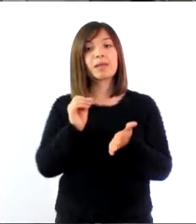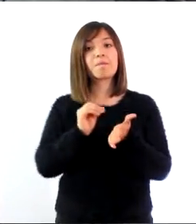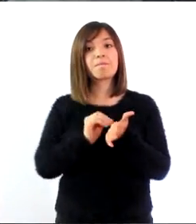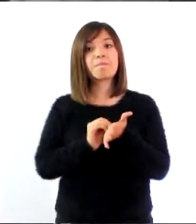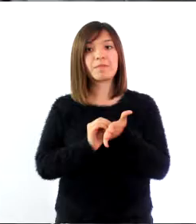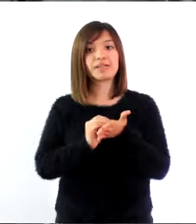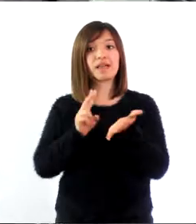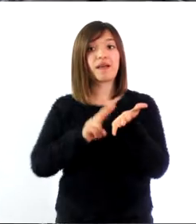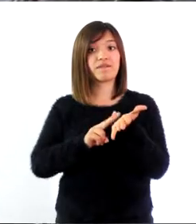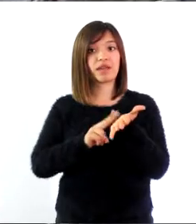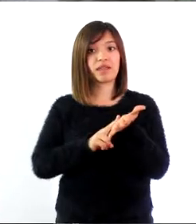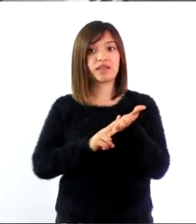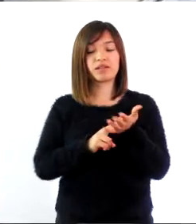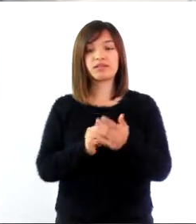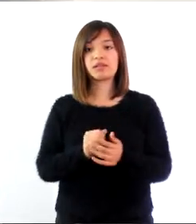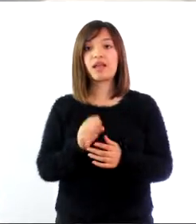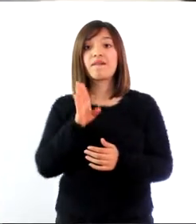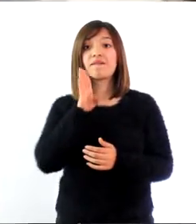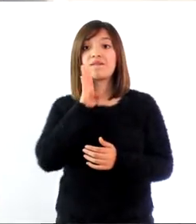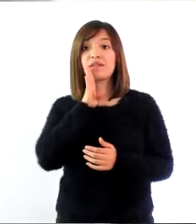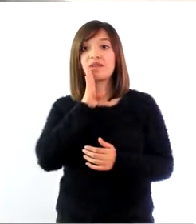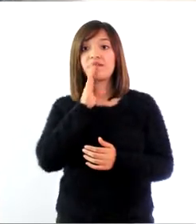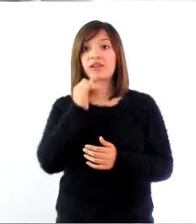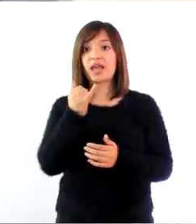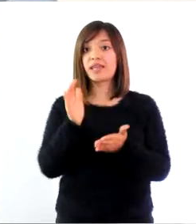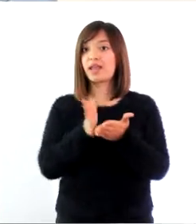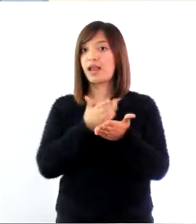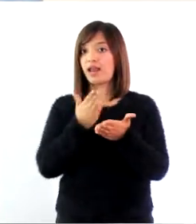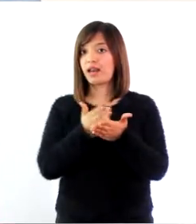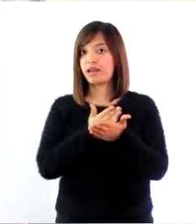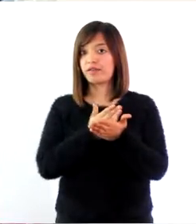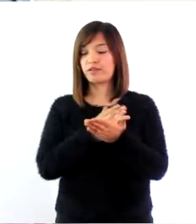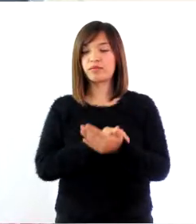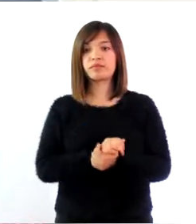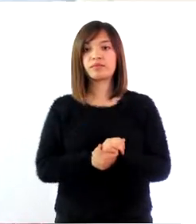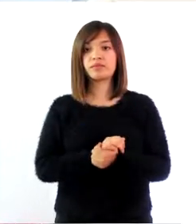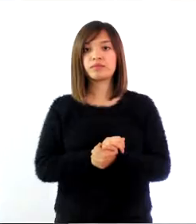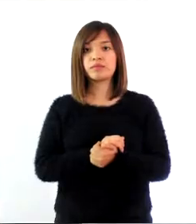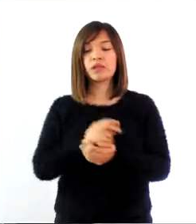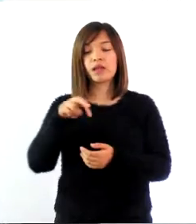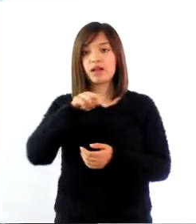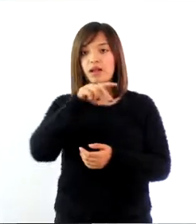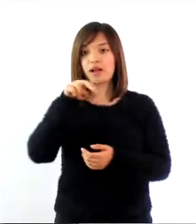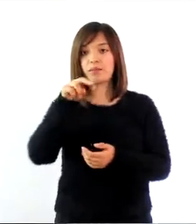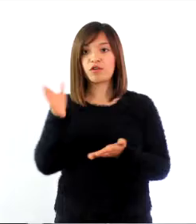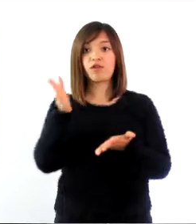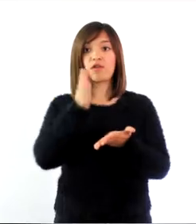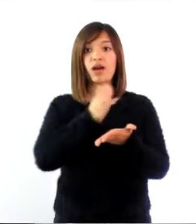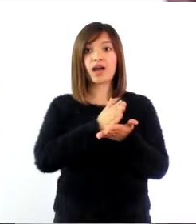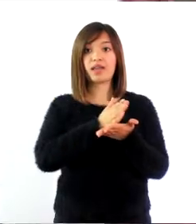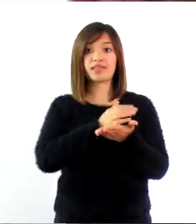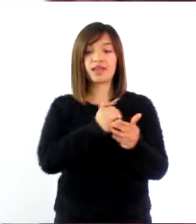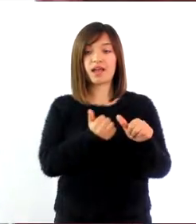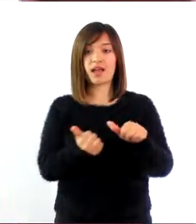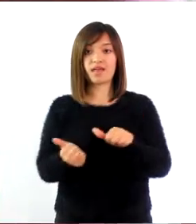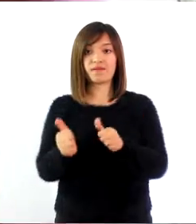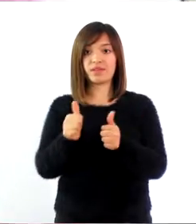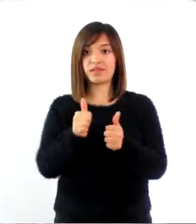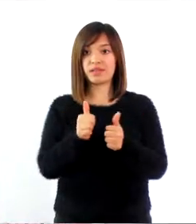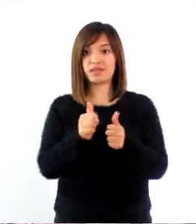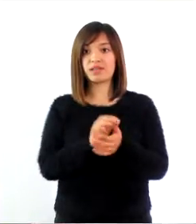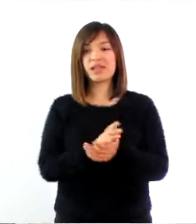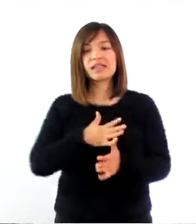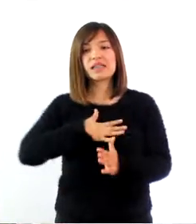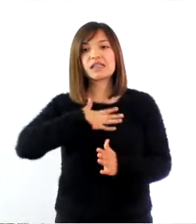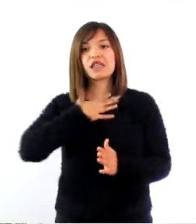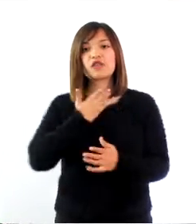Ella tomó su Biblia y su seminario y caminó tranquilamente en dirección a la iglesia. María estaba feliz y se sintió